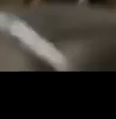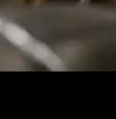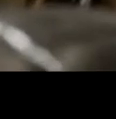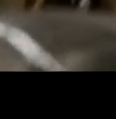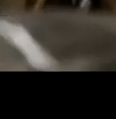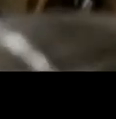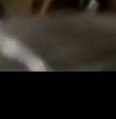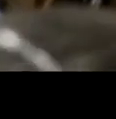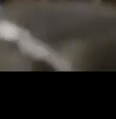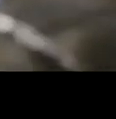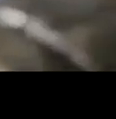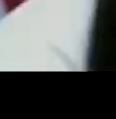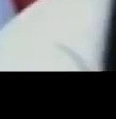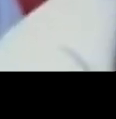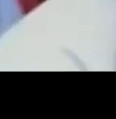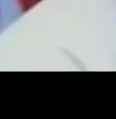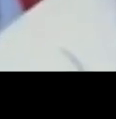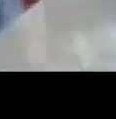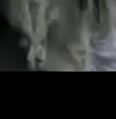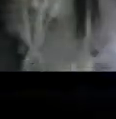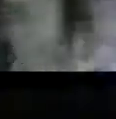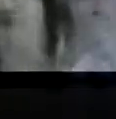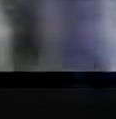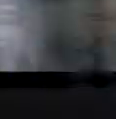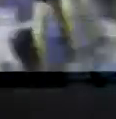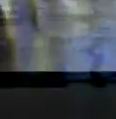Hay celestia, regalá la ilusión.